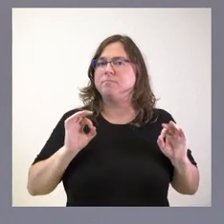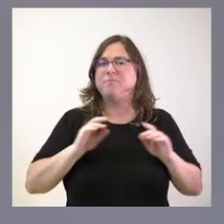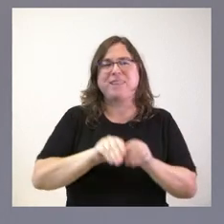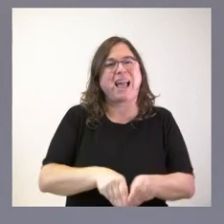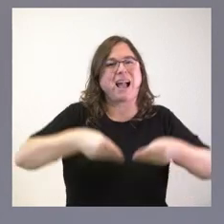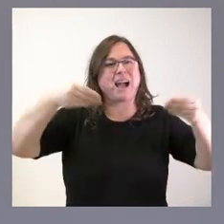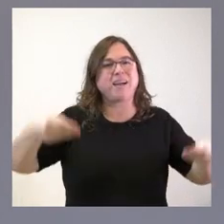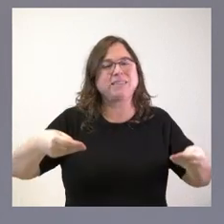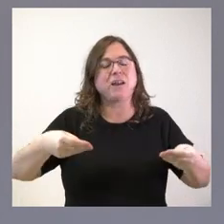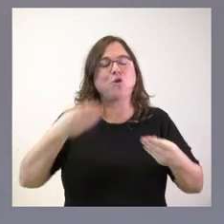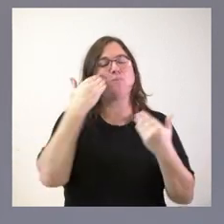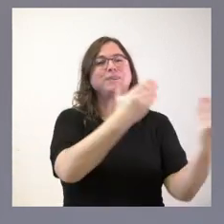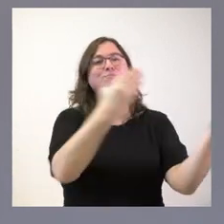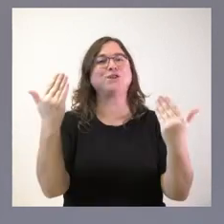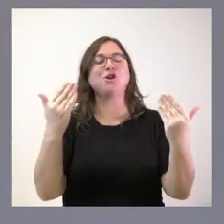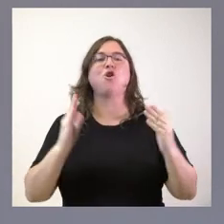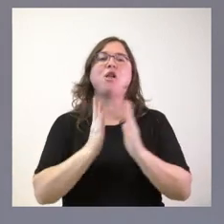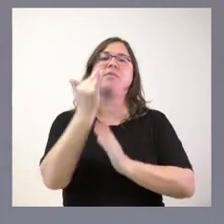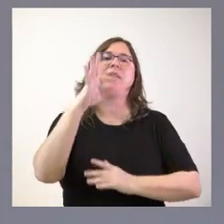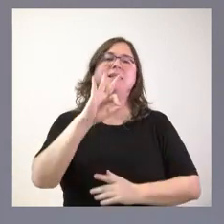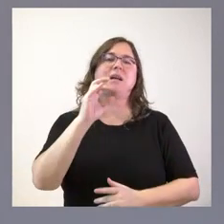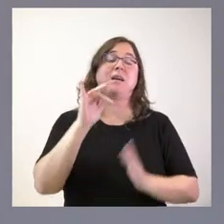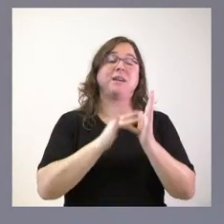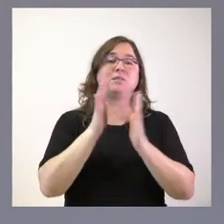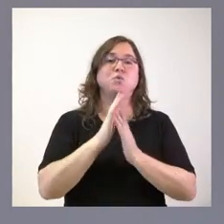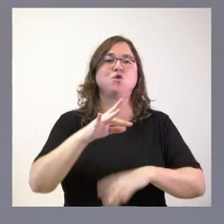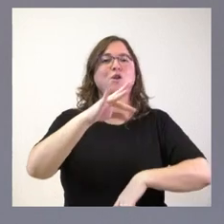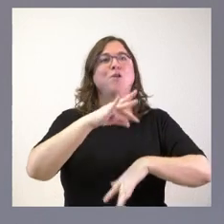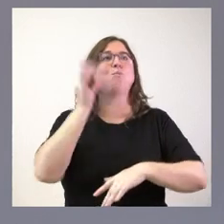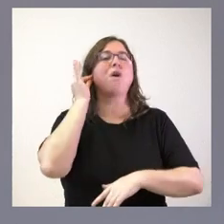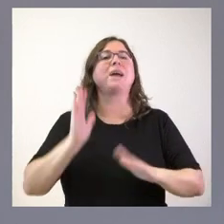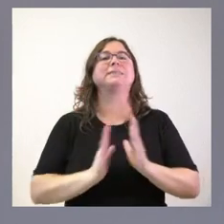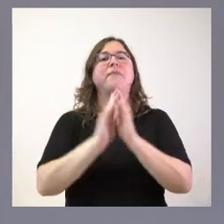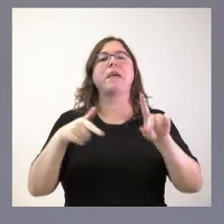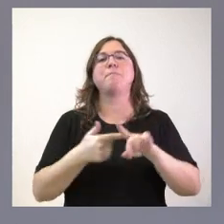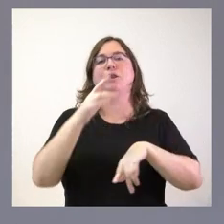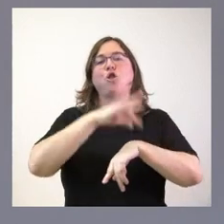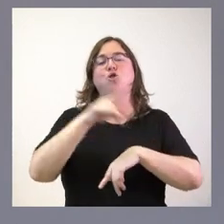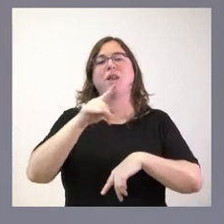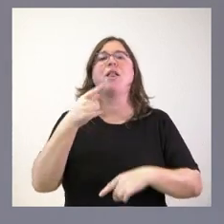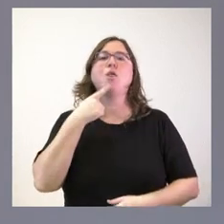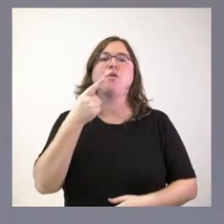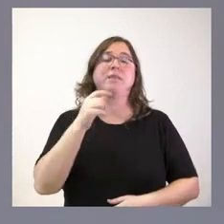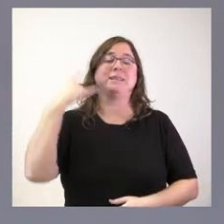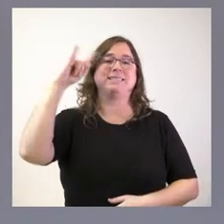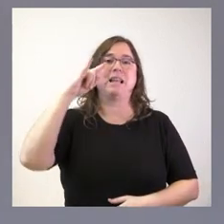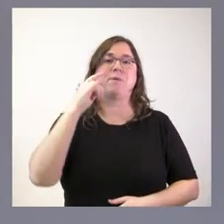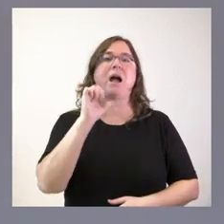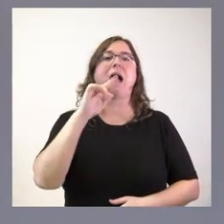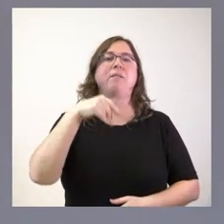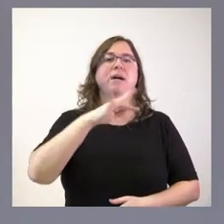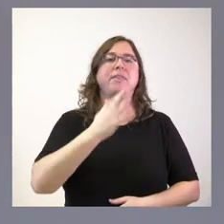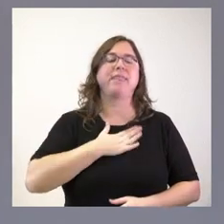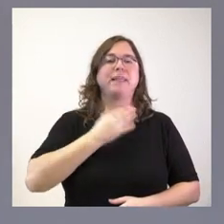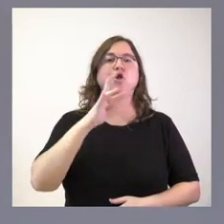de la exposición Teresa de Jesús, mujer santa y doctora en Alba de Tormes, Salamanca. Es un poco extenso y disculpen la